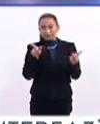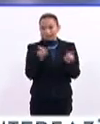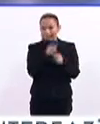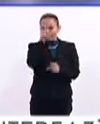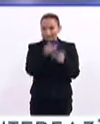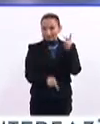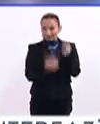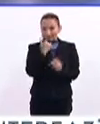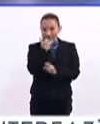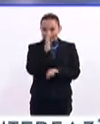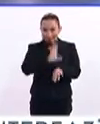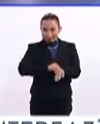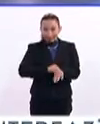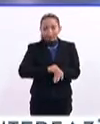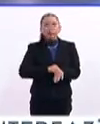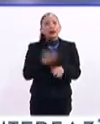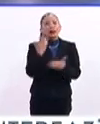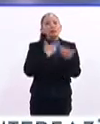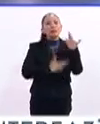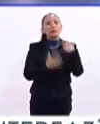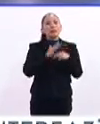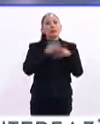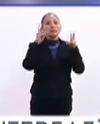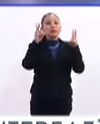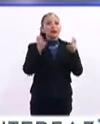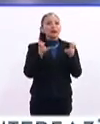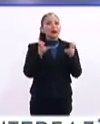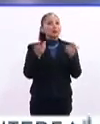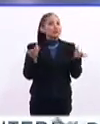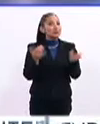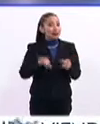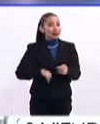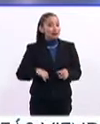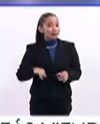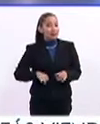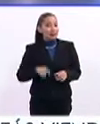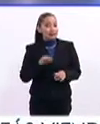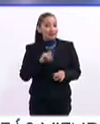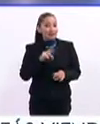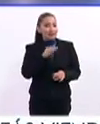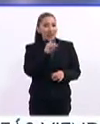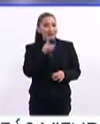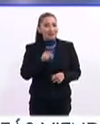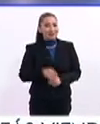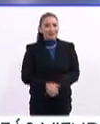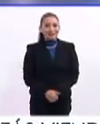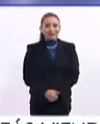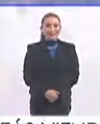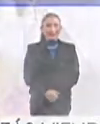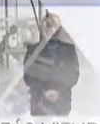brevísima pausa, si nos lo permiten, y regresamos con más temas, temas muy interesantes. Esto es Interfaz.